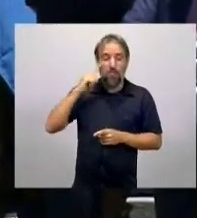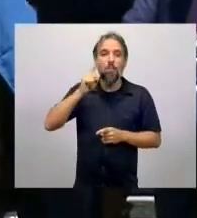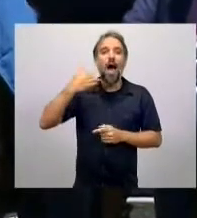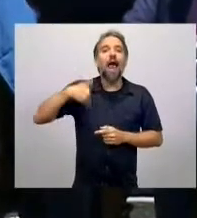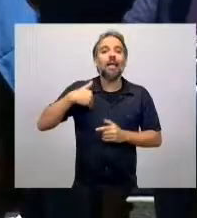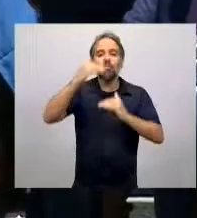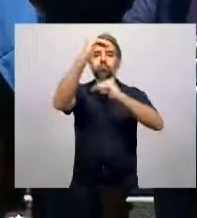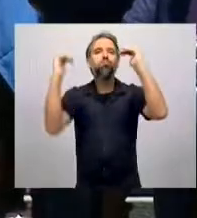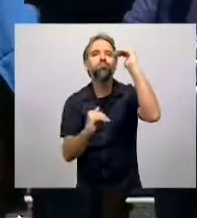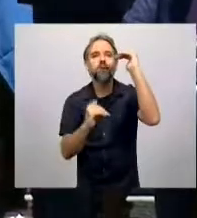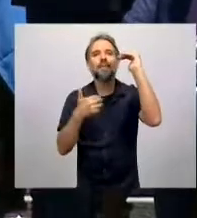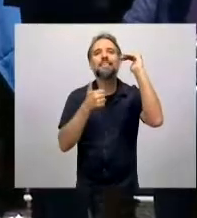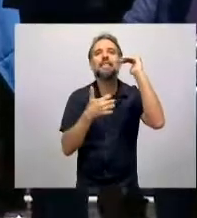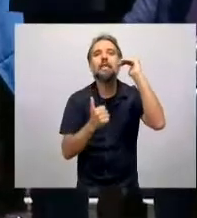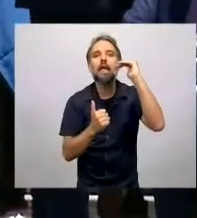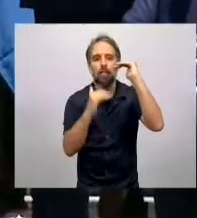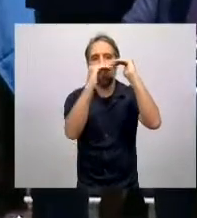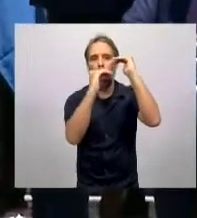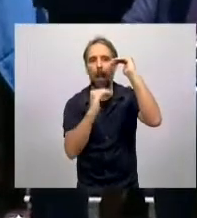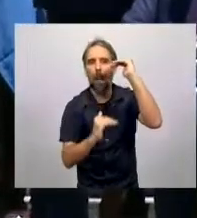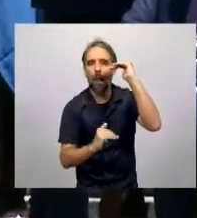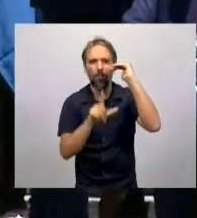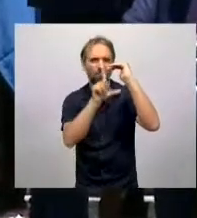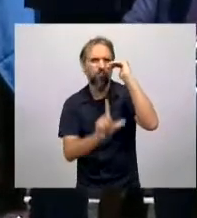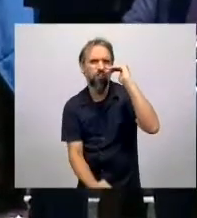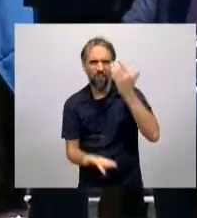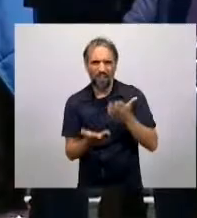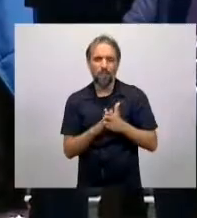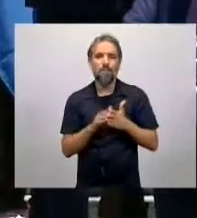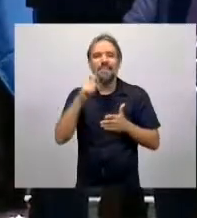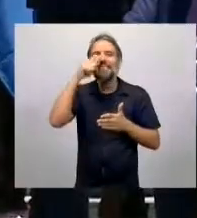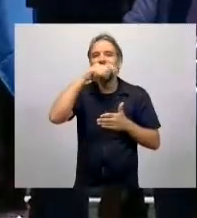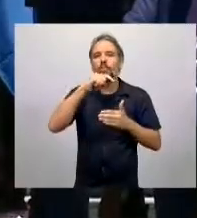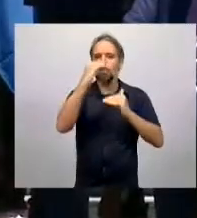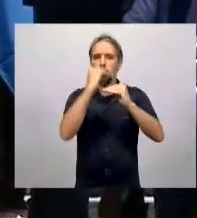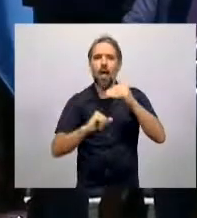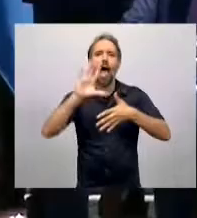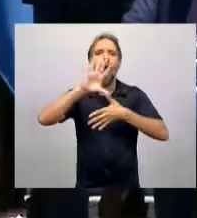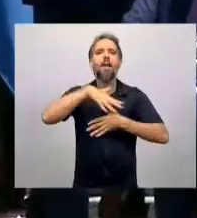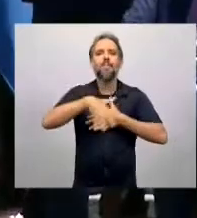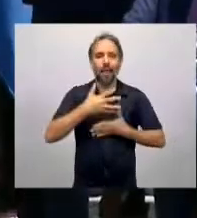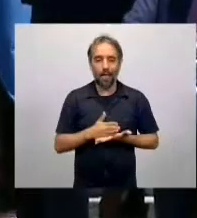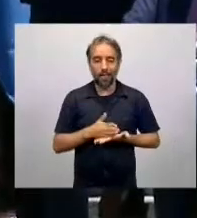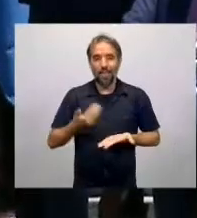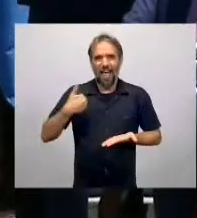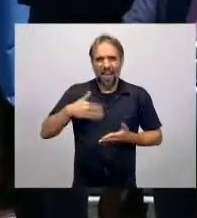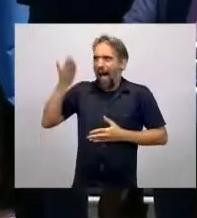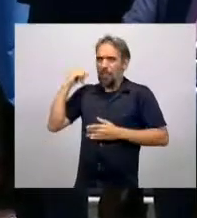Estamos complicados de verdad, yo te lo había anunciado anteriormente, la charla que había tenido con él. Y bueno, el